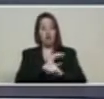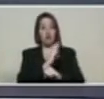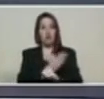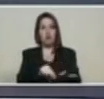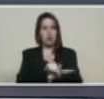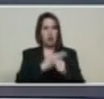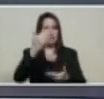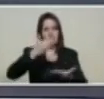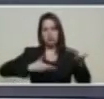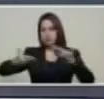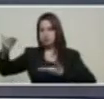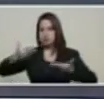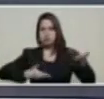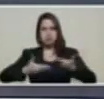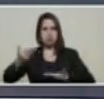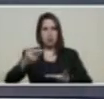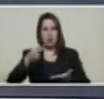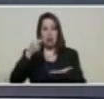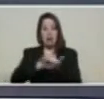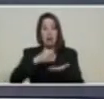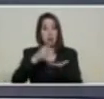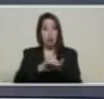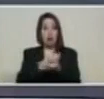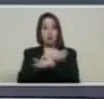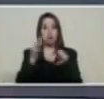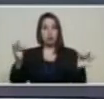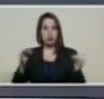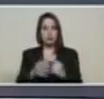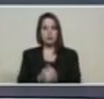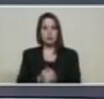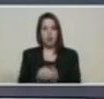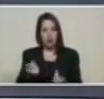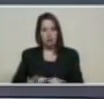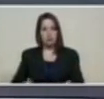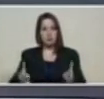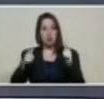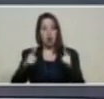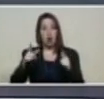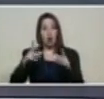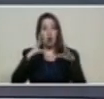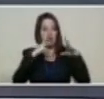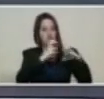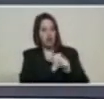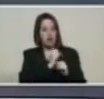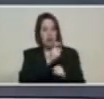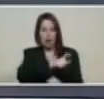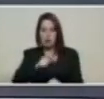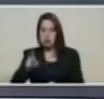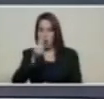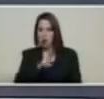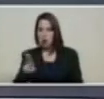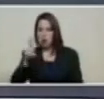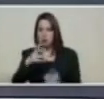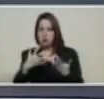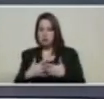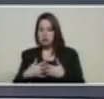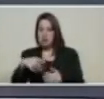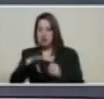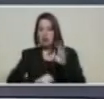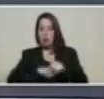transabilidad y liquidez de este modo permite generar confianza en los usuarios e inversionistas